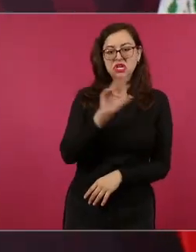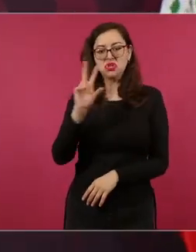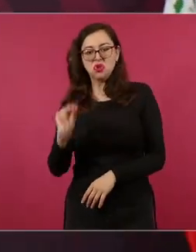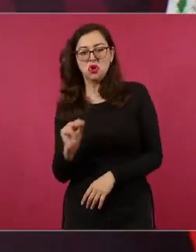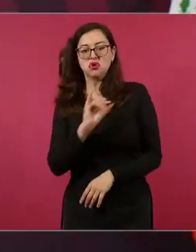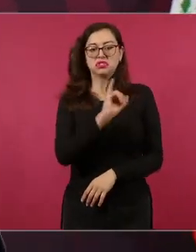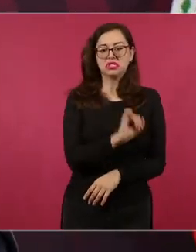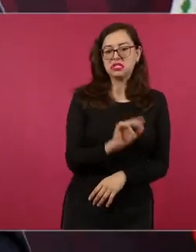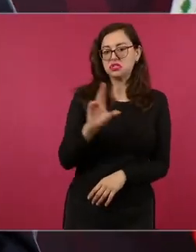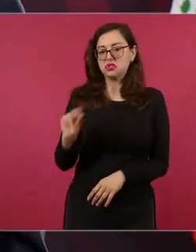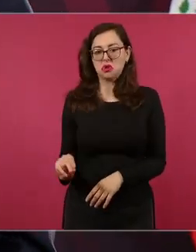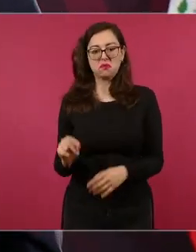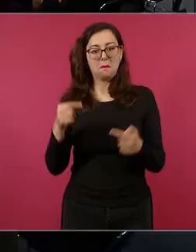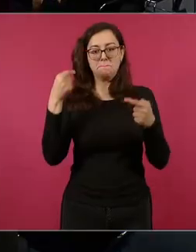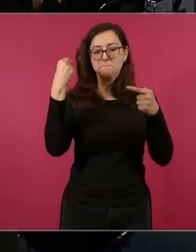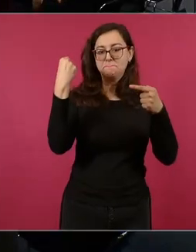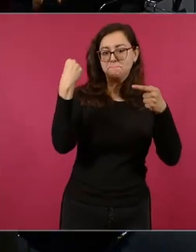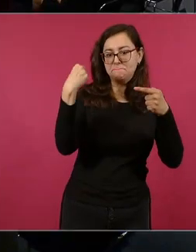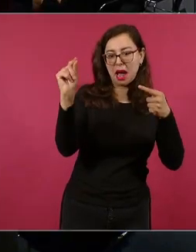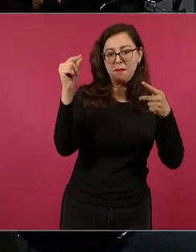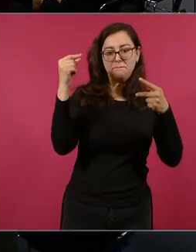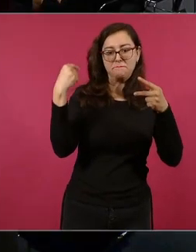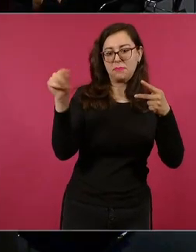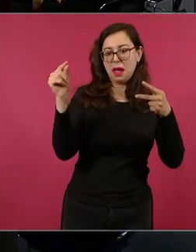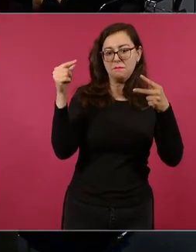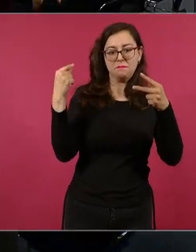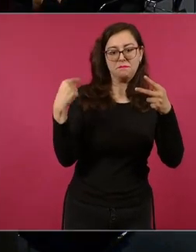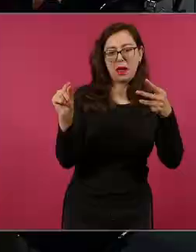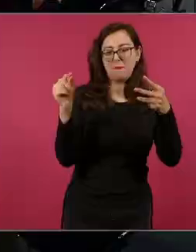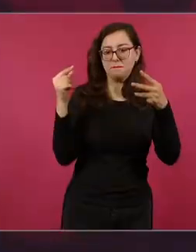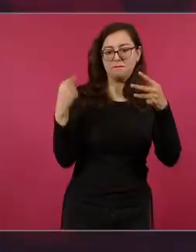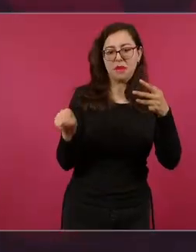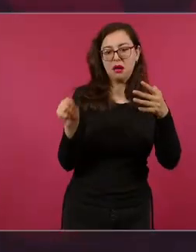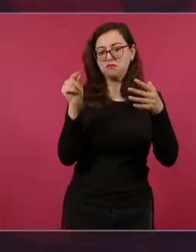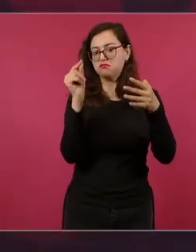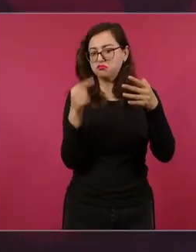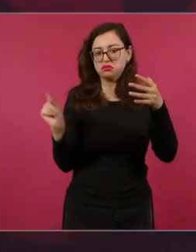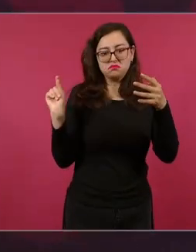sin a ver si un renglón cuando mucho por acción